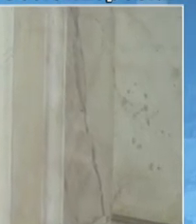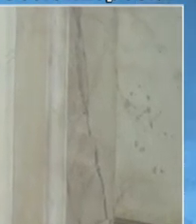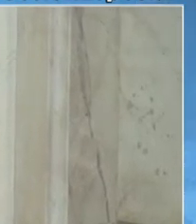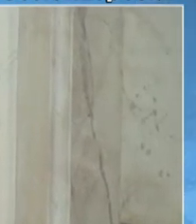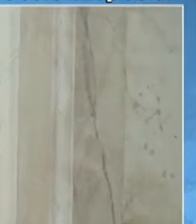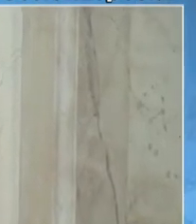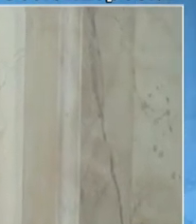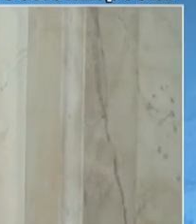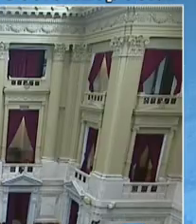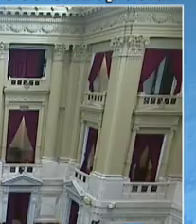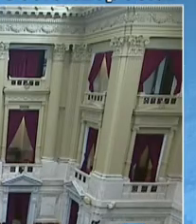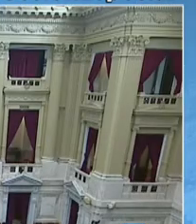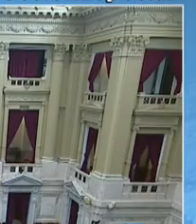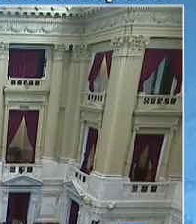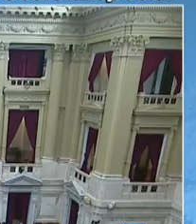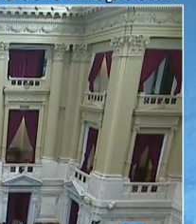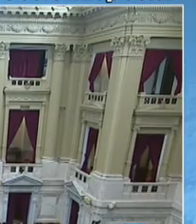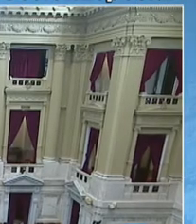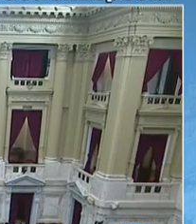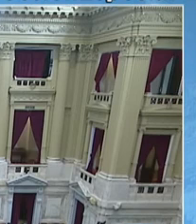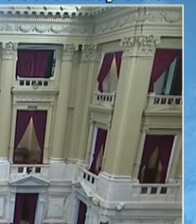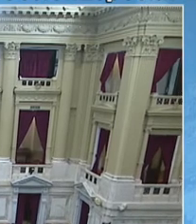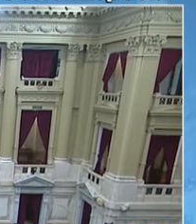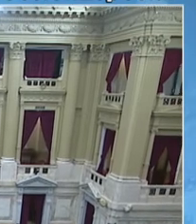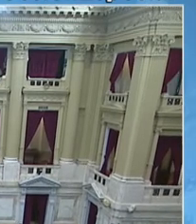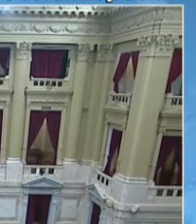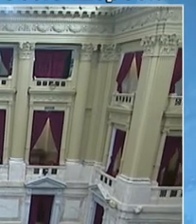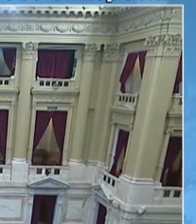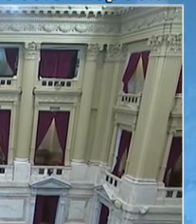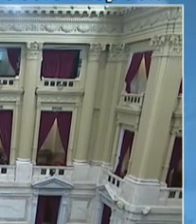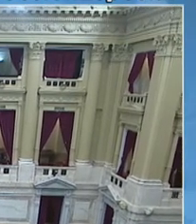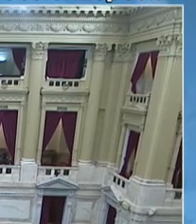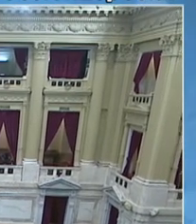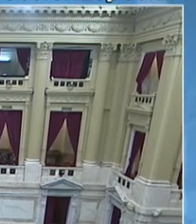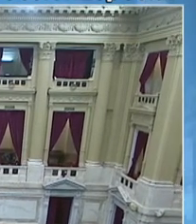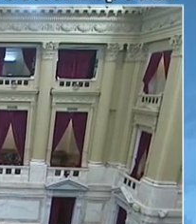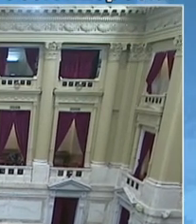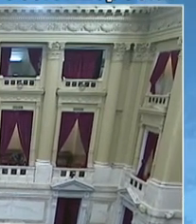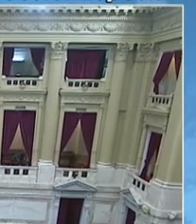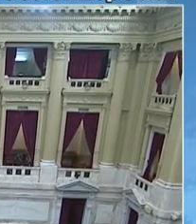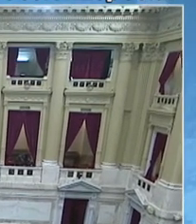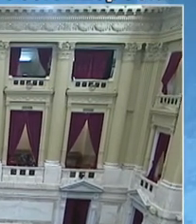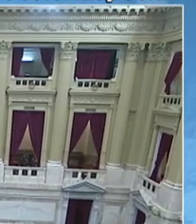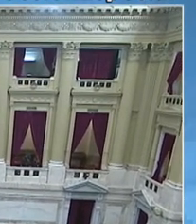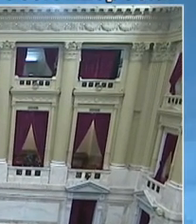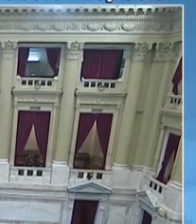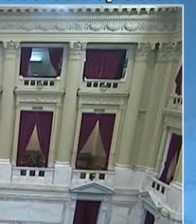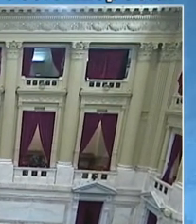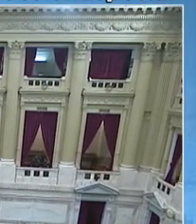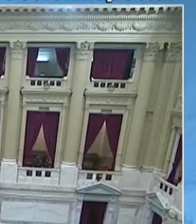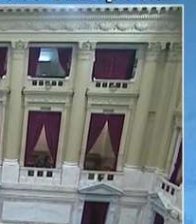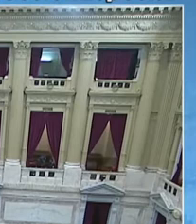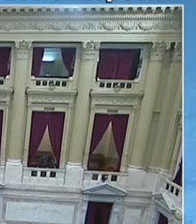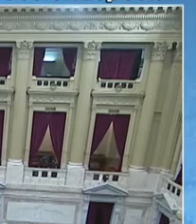expresado, vemos que este es un debate de un tema muy complejo que no está ajeno a la pasión, pero mucho